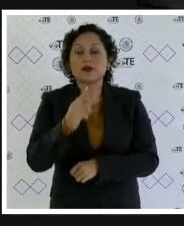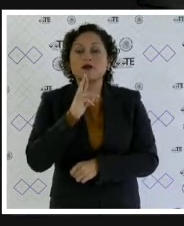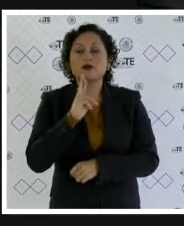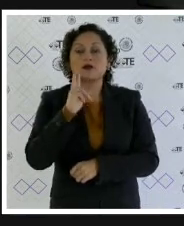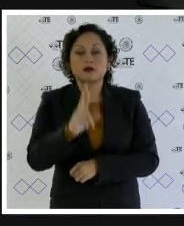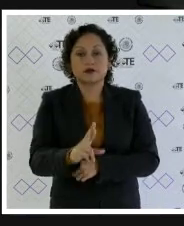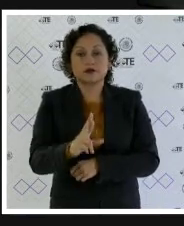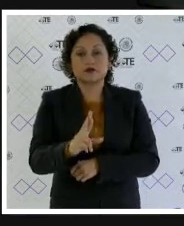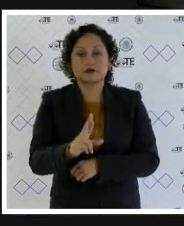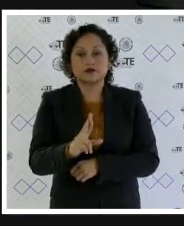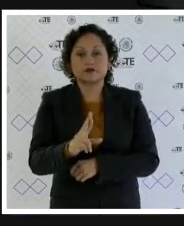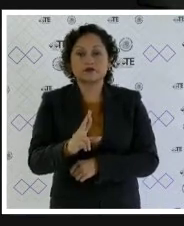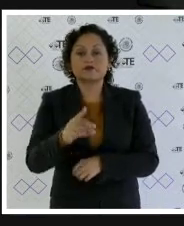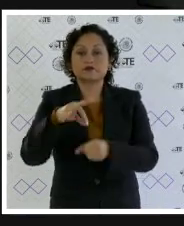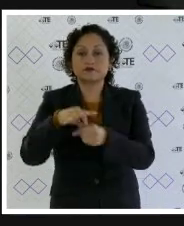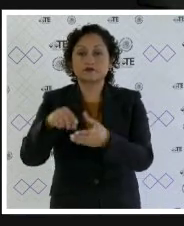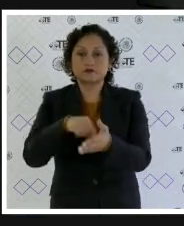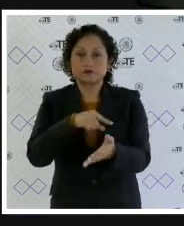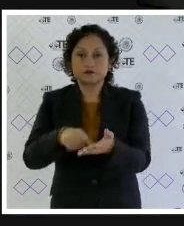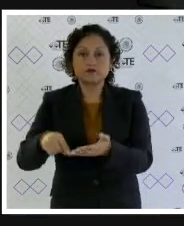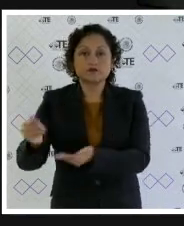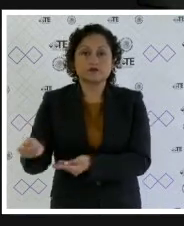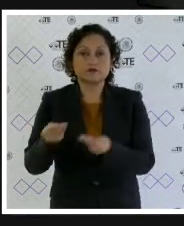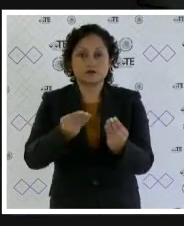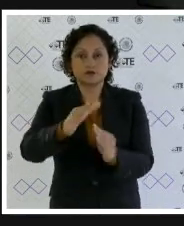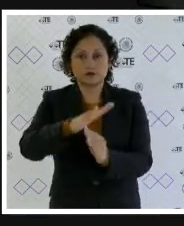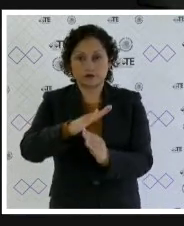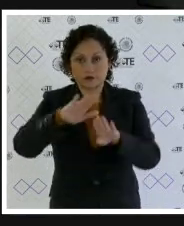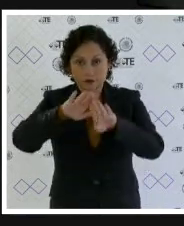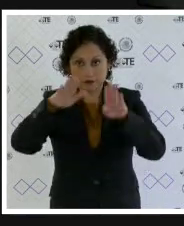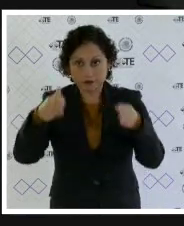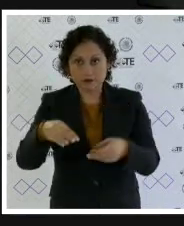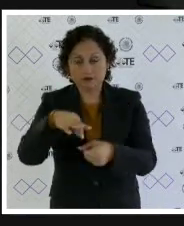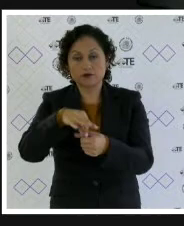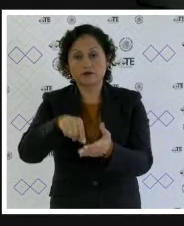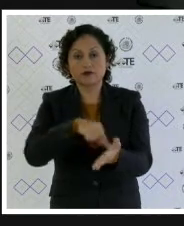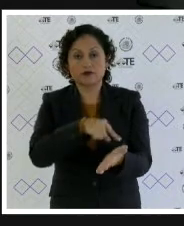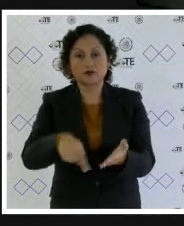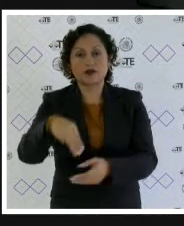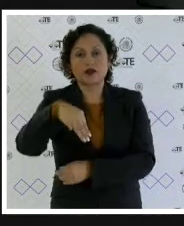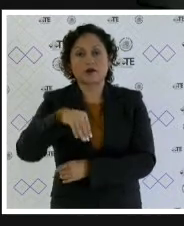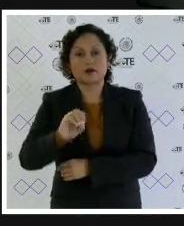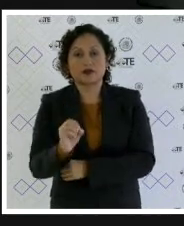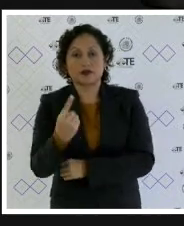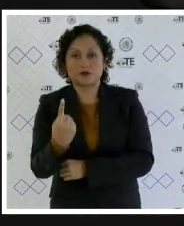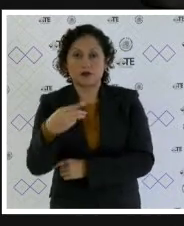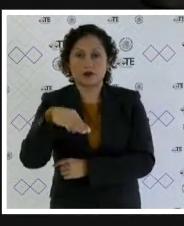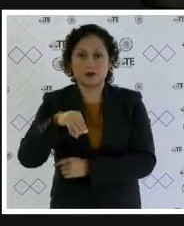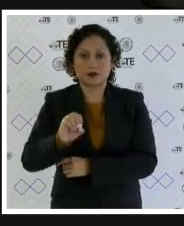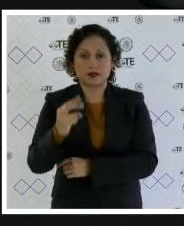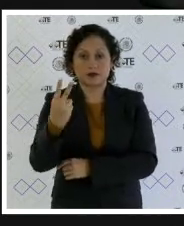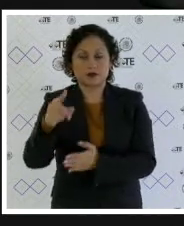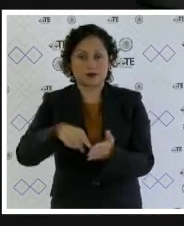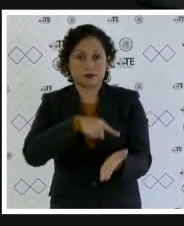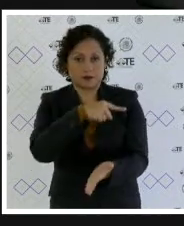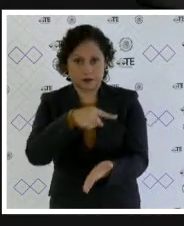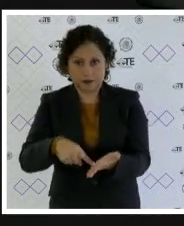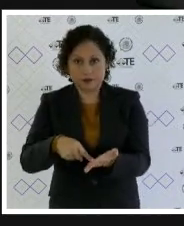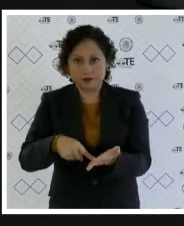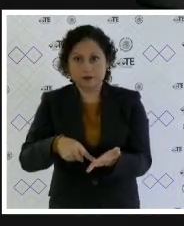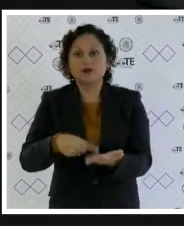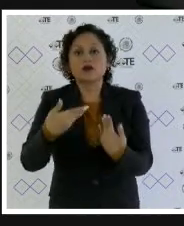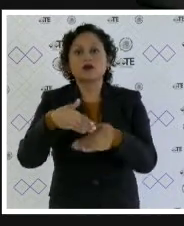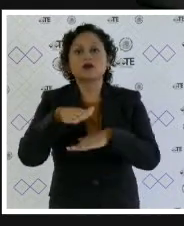anulidad de los resultados de la votación recibida en las mesas receptoras de votación y opinión M01 y M02 correspondientes a la